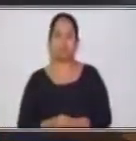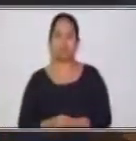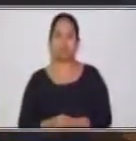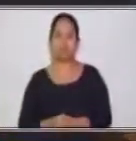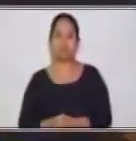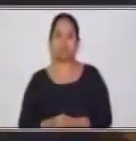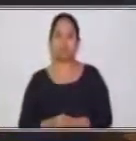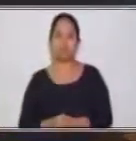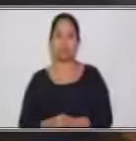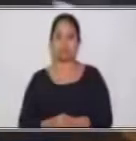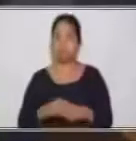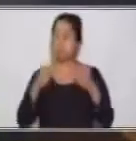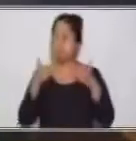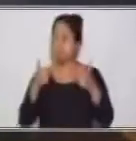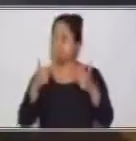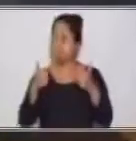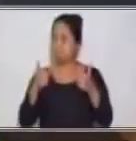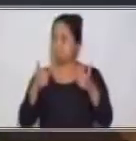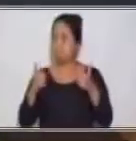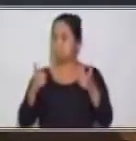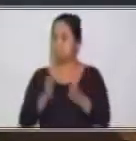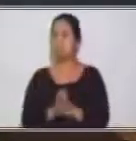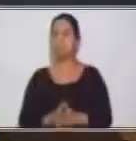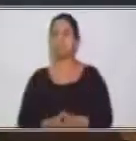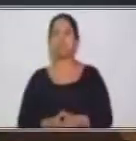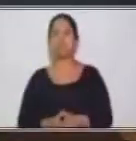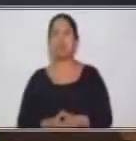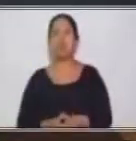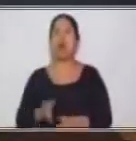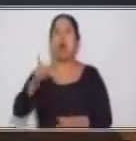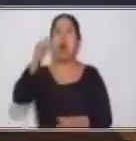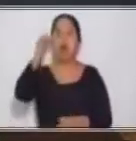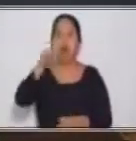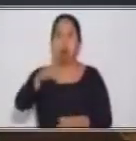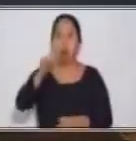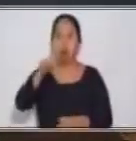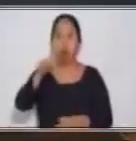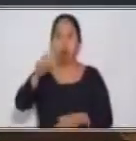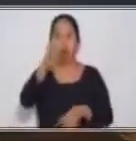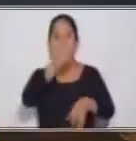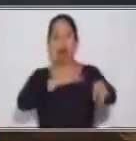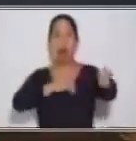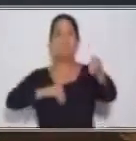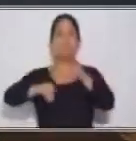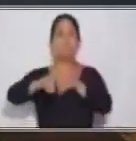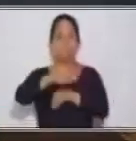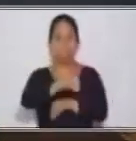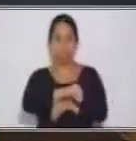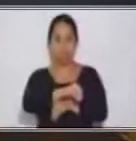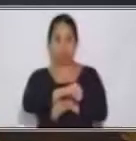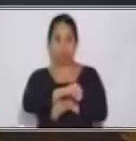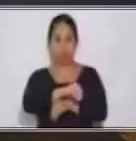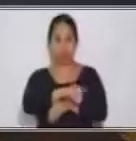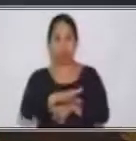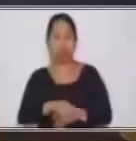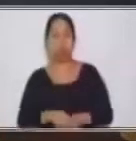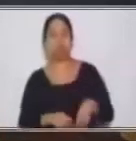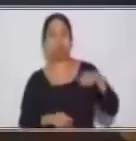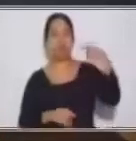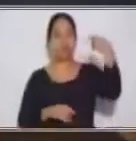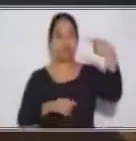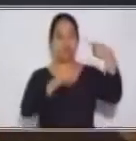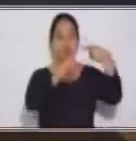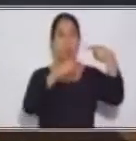Excelente. En este momento, acabamos de aplicar de la voz activa a la voz pasiva. Simplemente